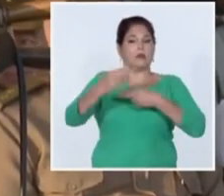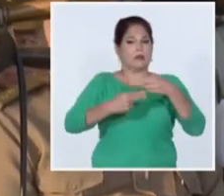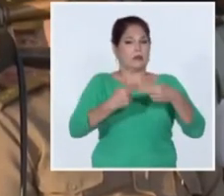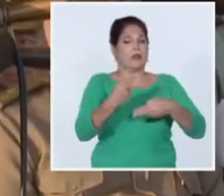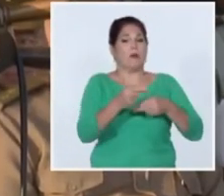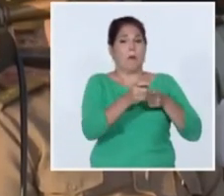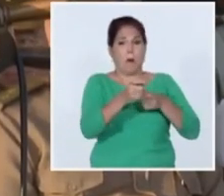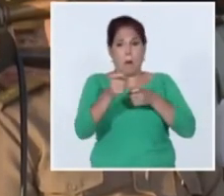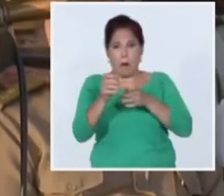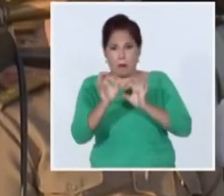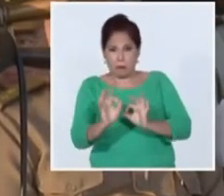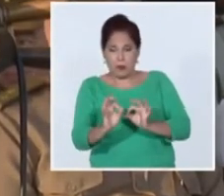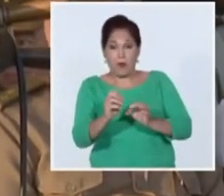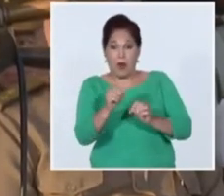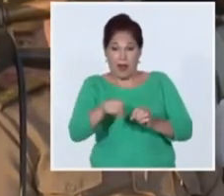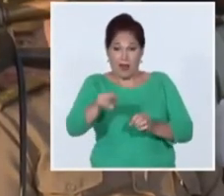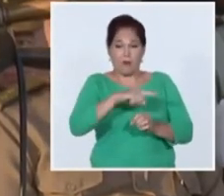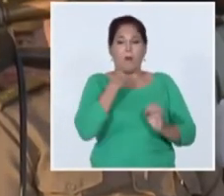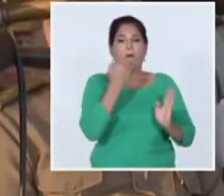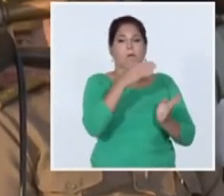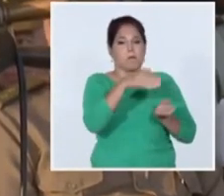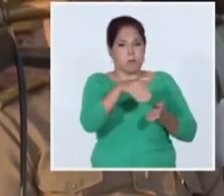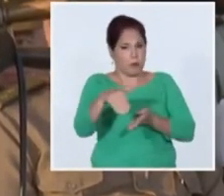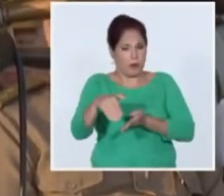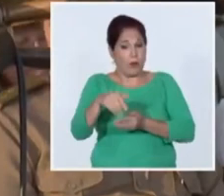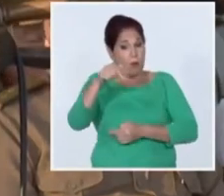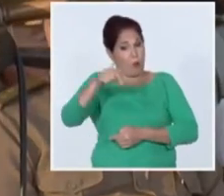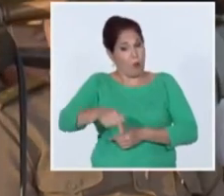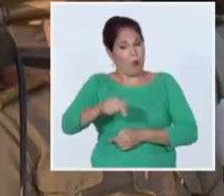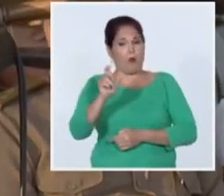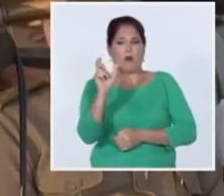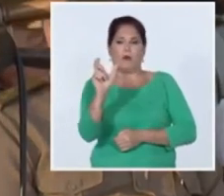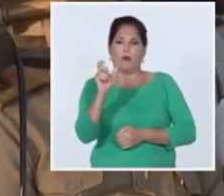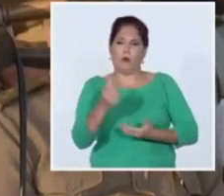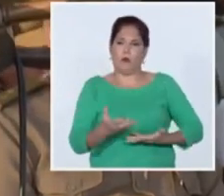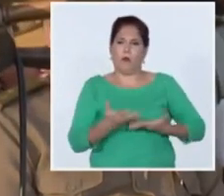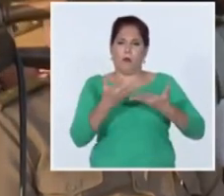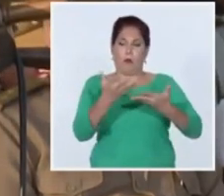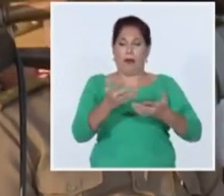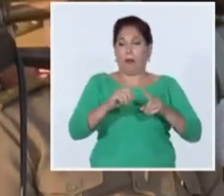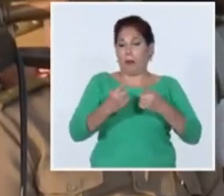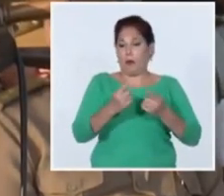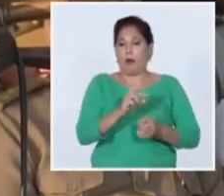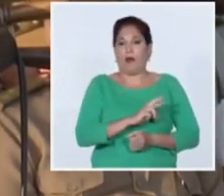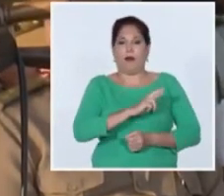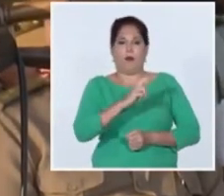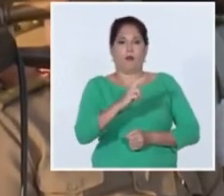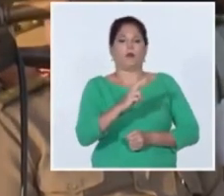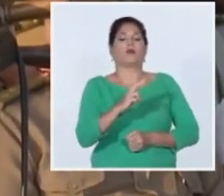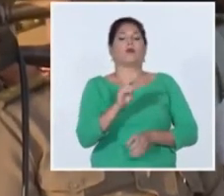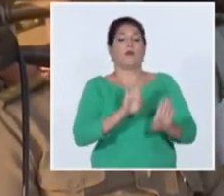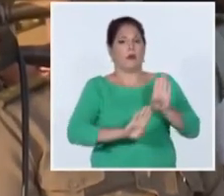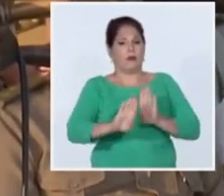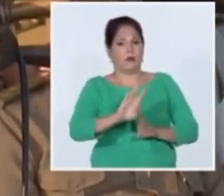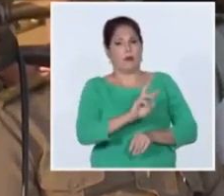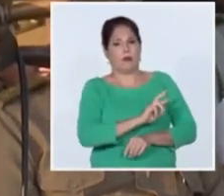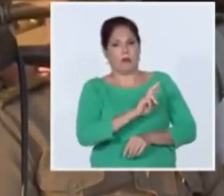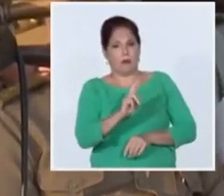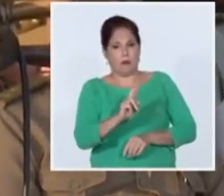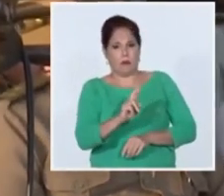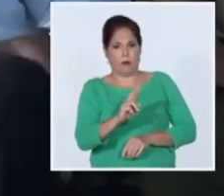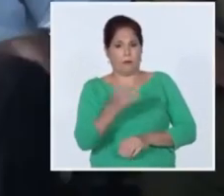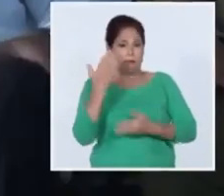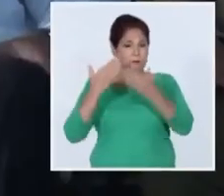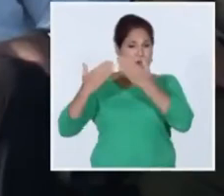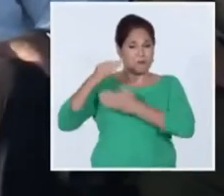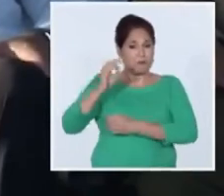ofrendaron su vida en el épico intento de conquistar la libertad de la patria al